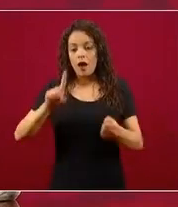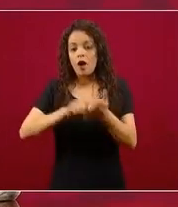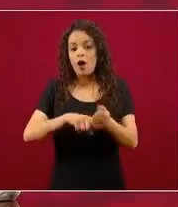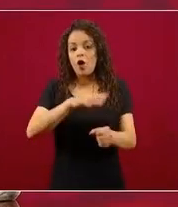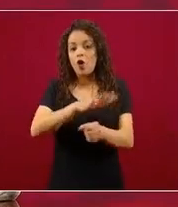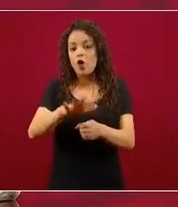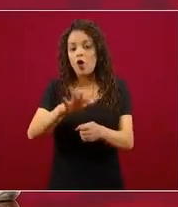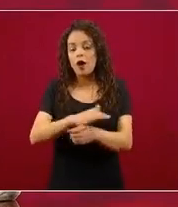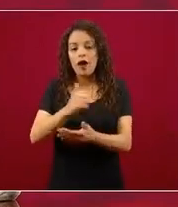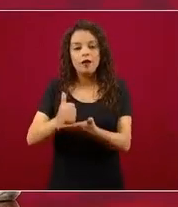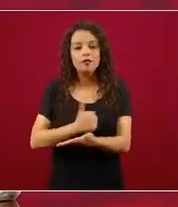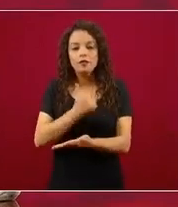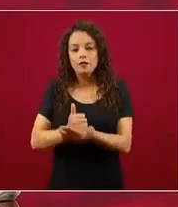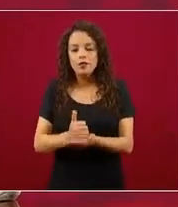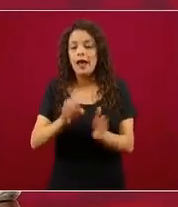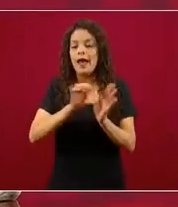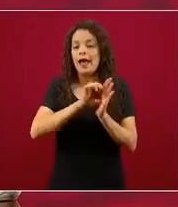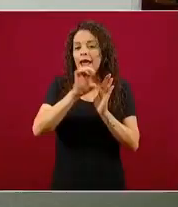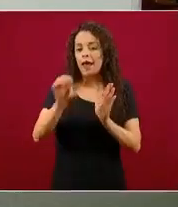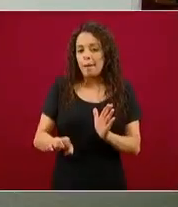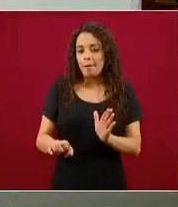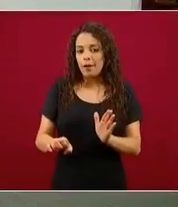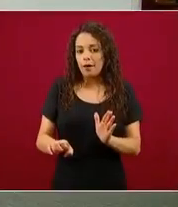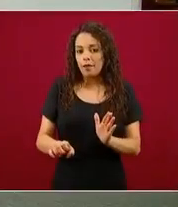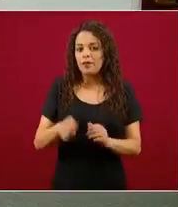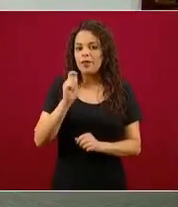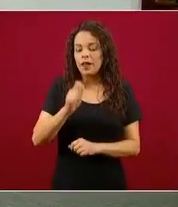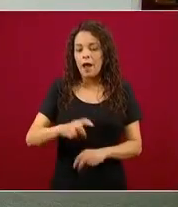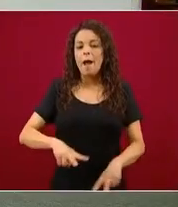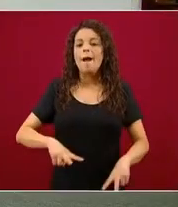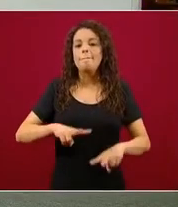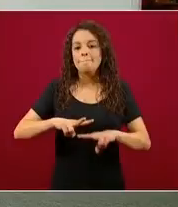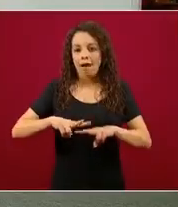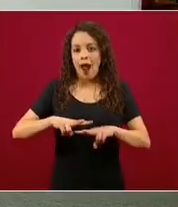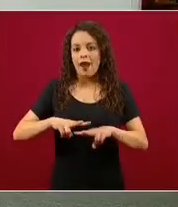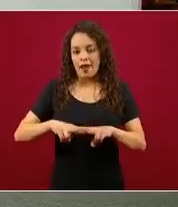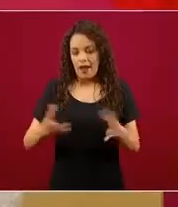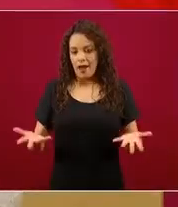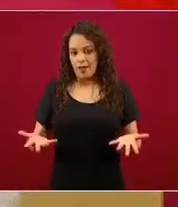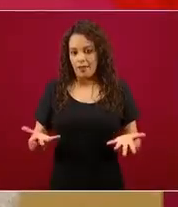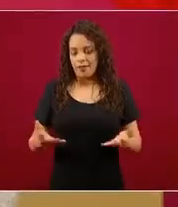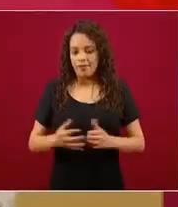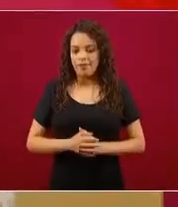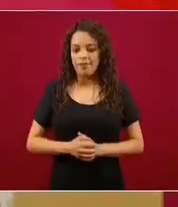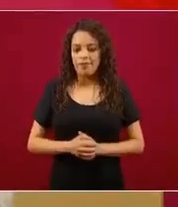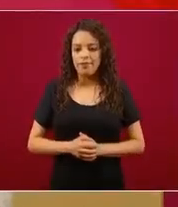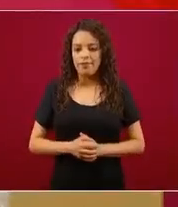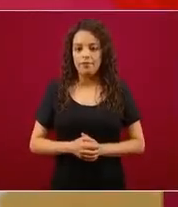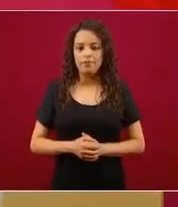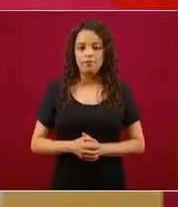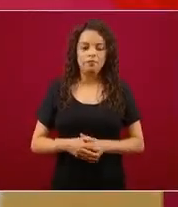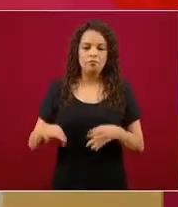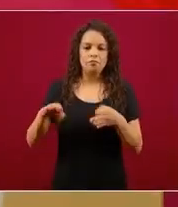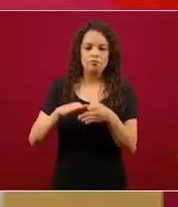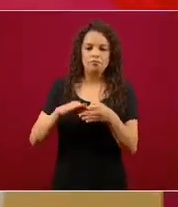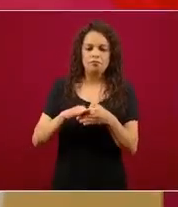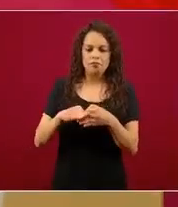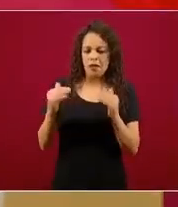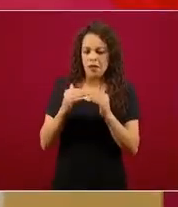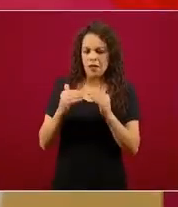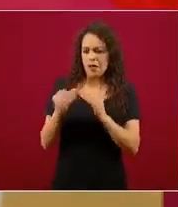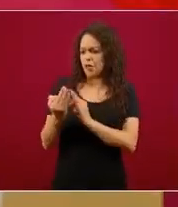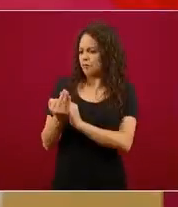los parques públicos. Si los parques públicos locales, el parque que uno tiene en la esquina de su casa,